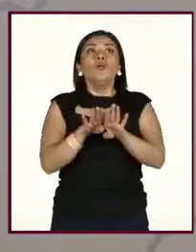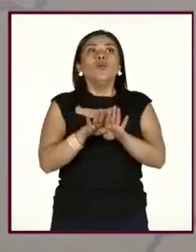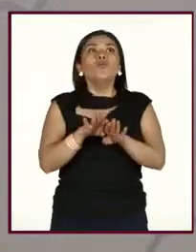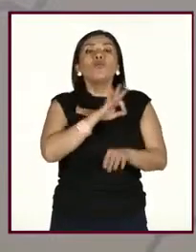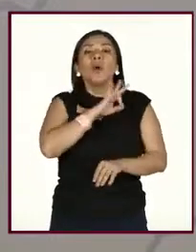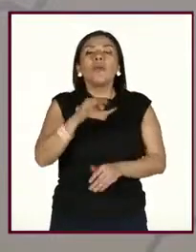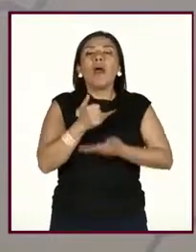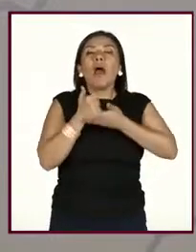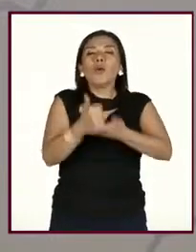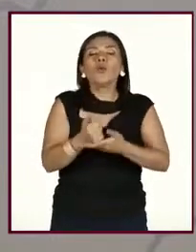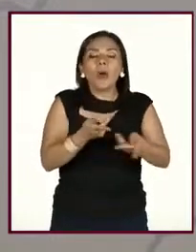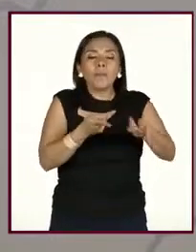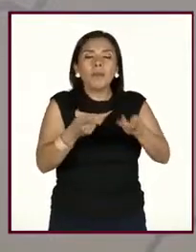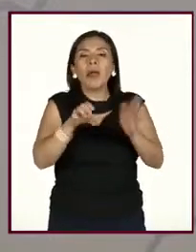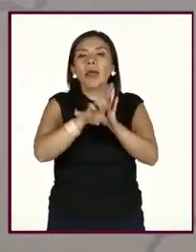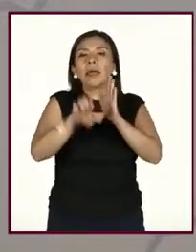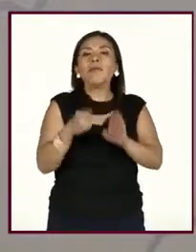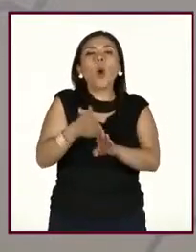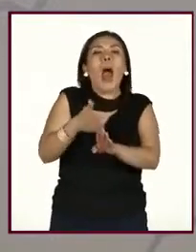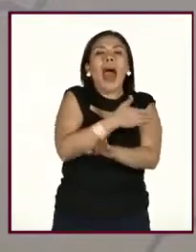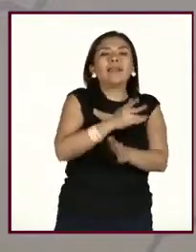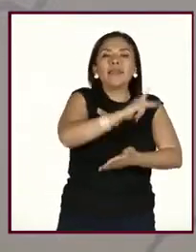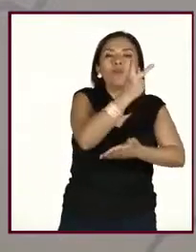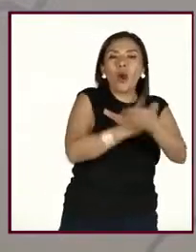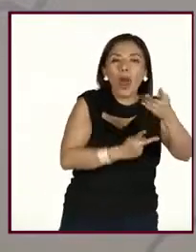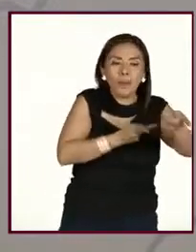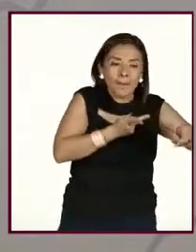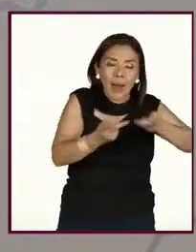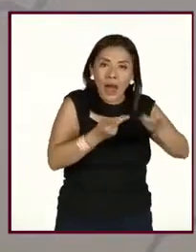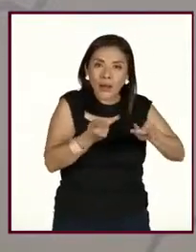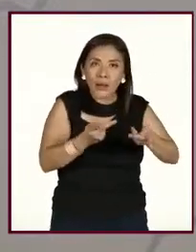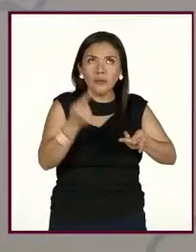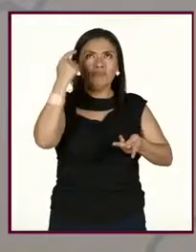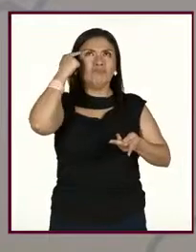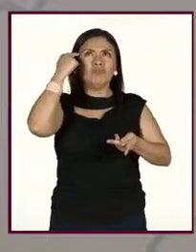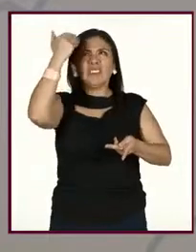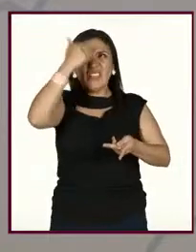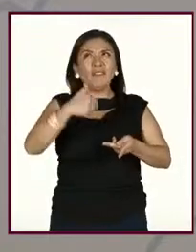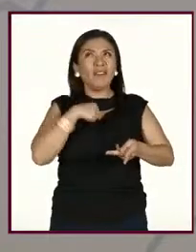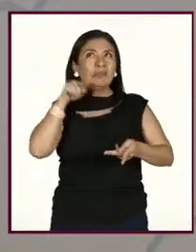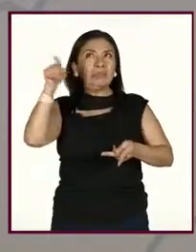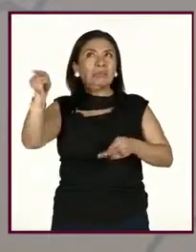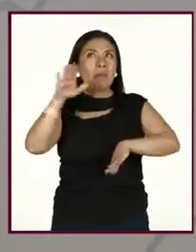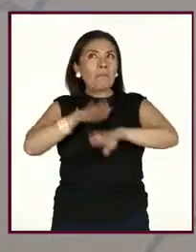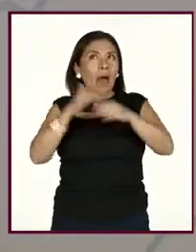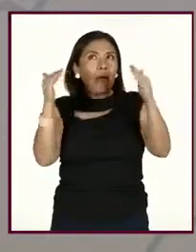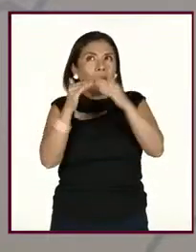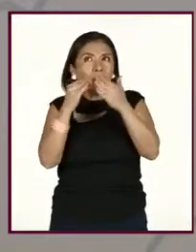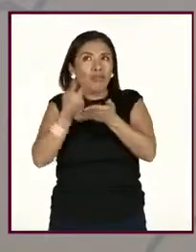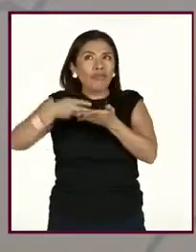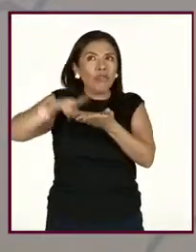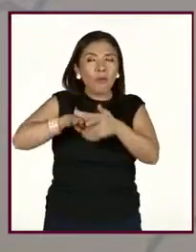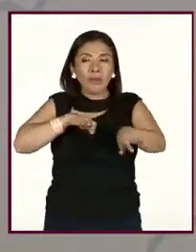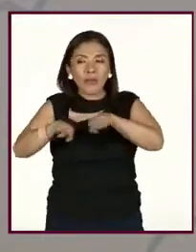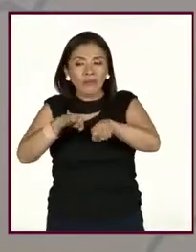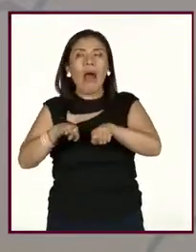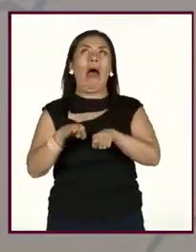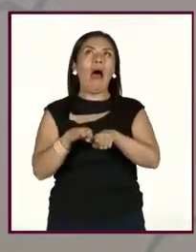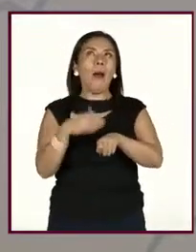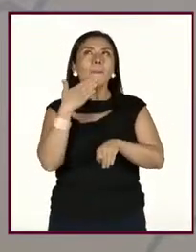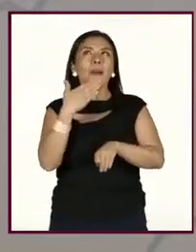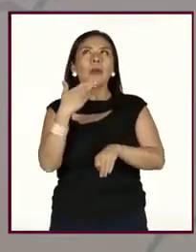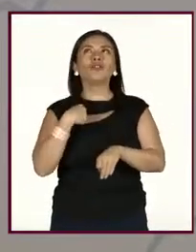justamente pues sería como planificar y, ok, tengo trabajo en casa, pero entonces también me voy a tomar